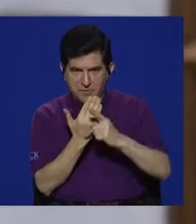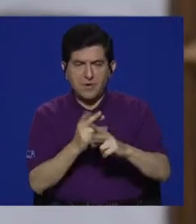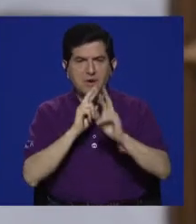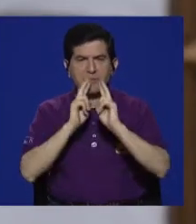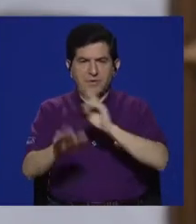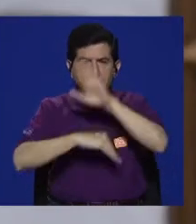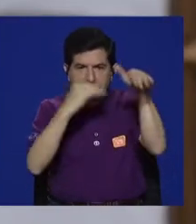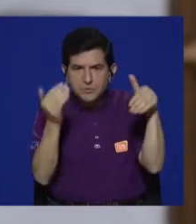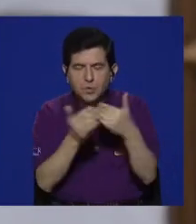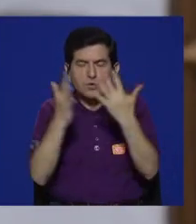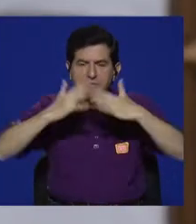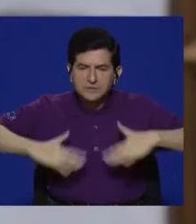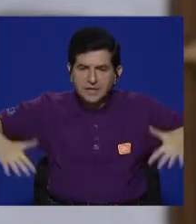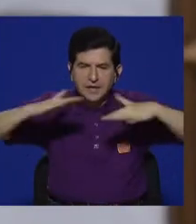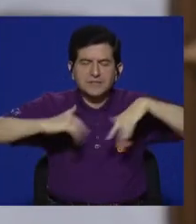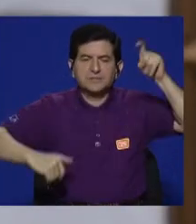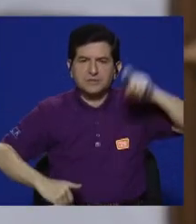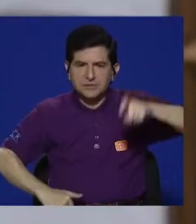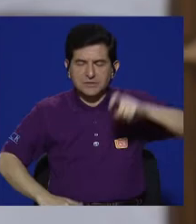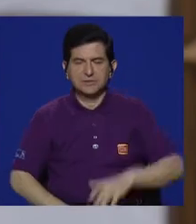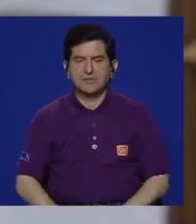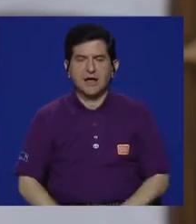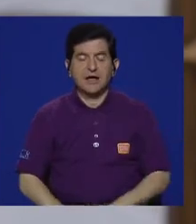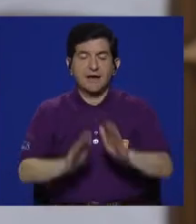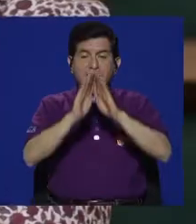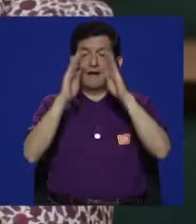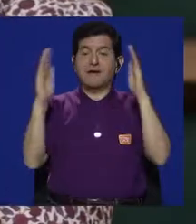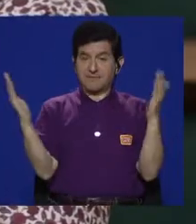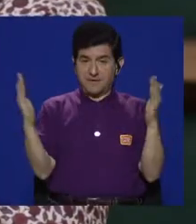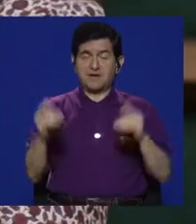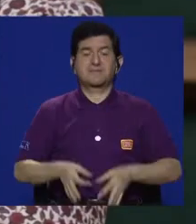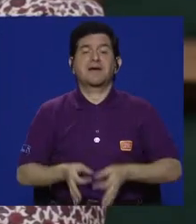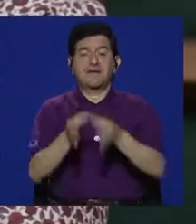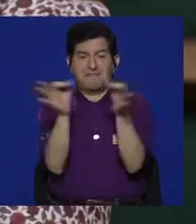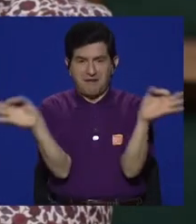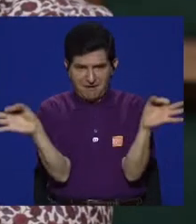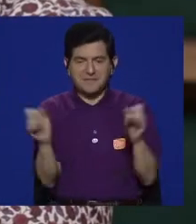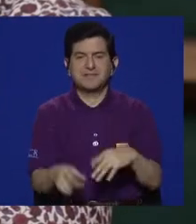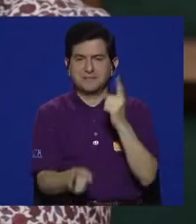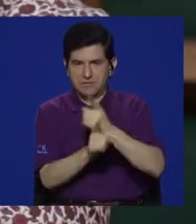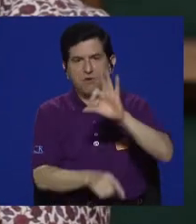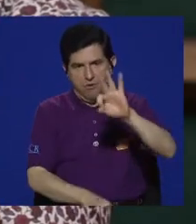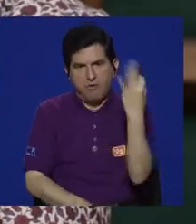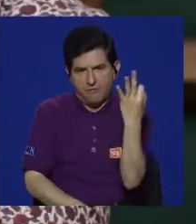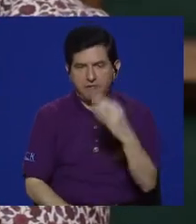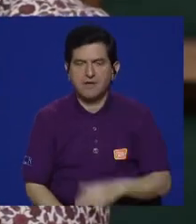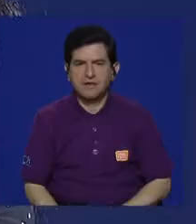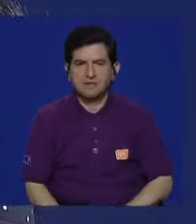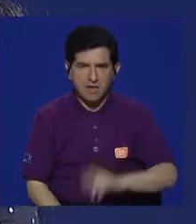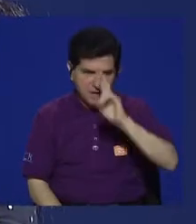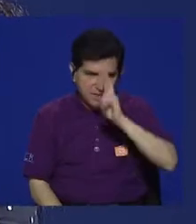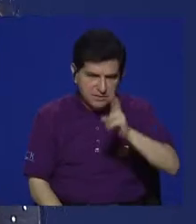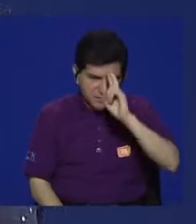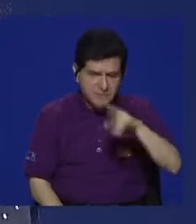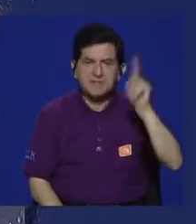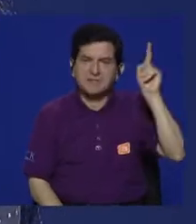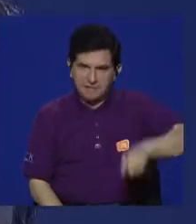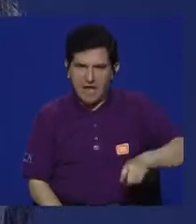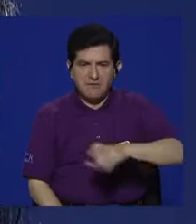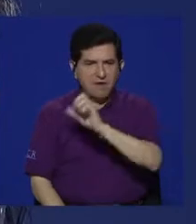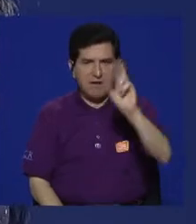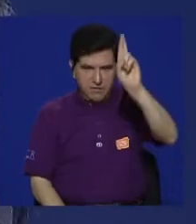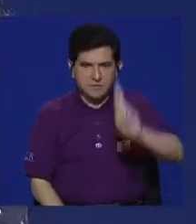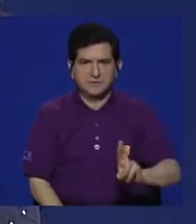responde a todos estos espacios y necesidades de forma abierta y gratuita, como debe ser, como debe estar reconocido